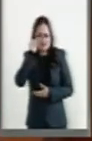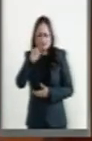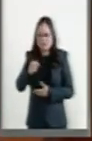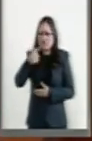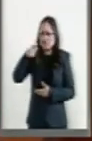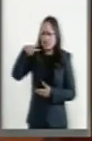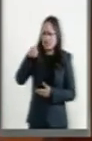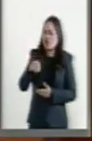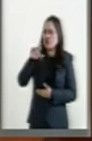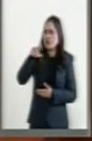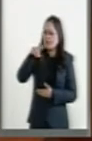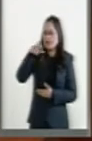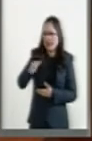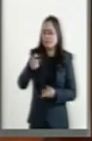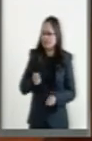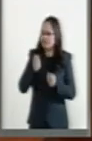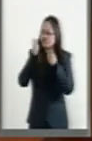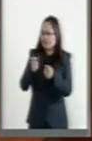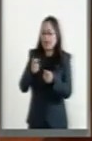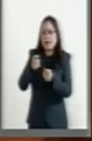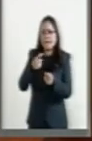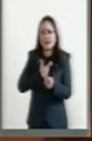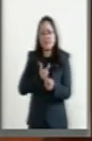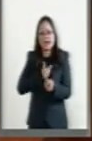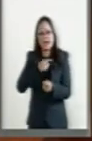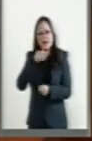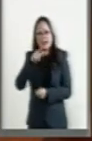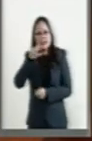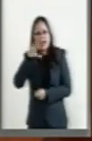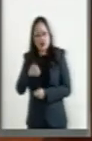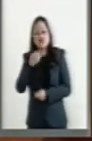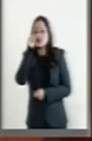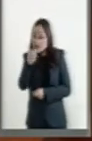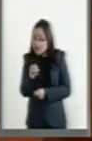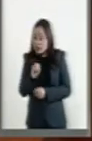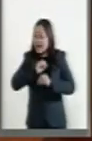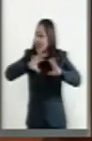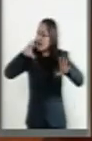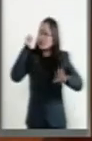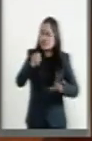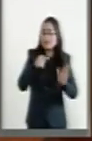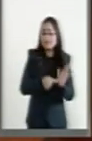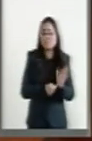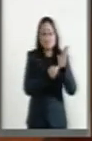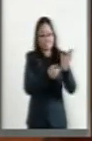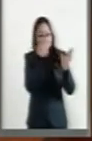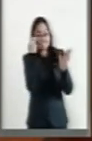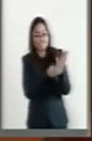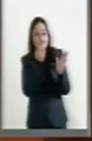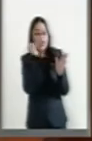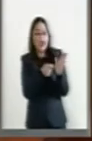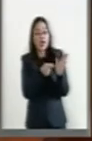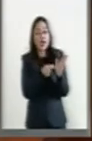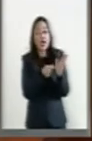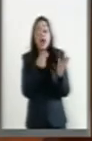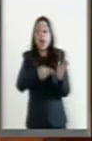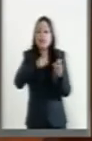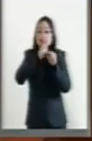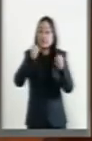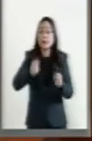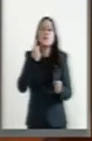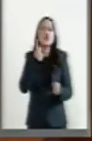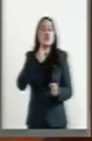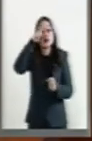Gonzalo Rivas merece la vendeda Belisario Domínguez, sí y sólo sí se convierte en un símbolo de que por fin el sistema político